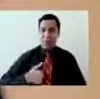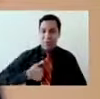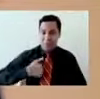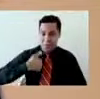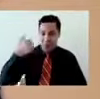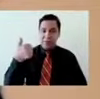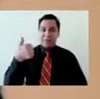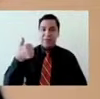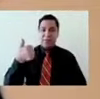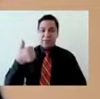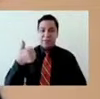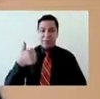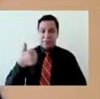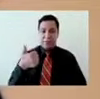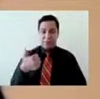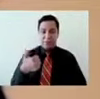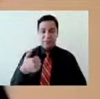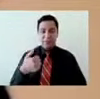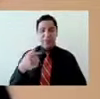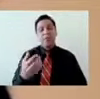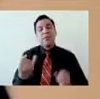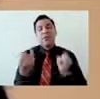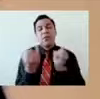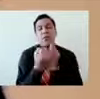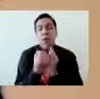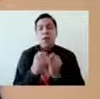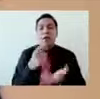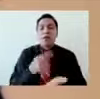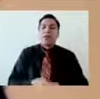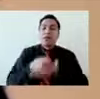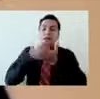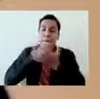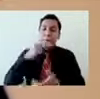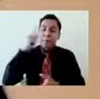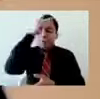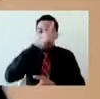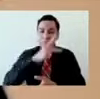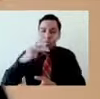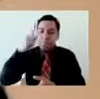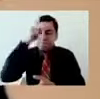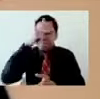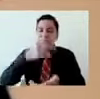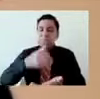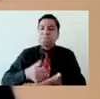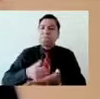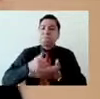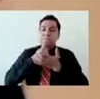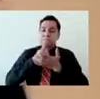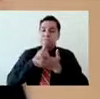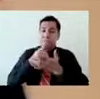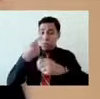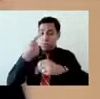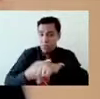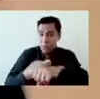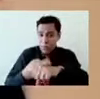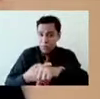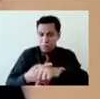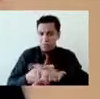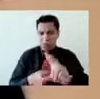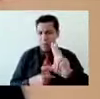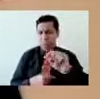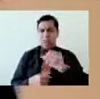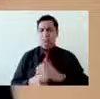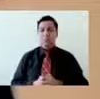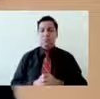ayuda. El acudir a un proceso psicoterapéutico no significa que estamos enfermos, ¿no?